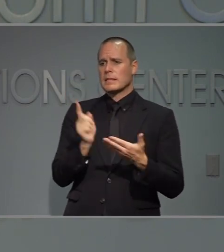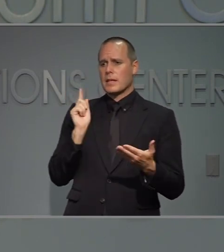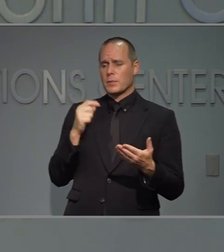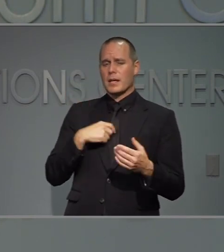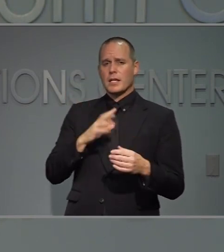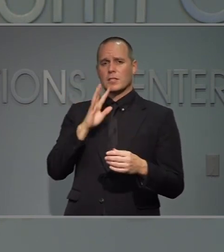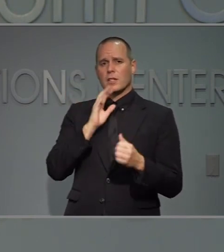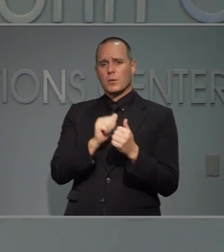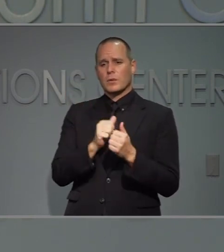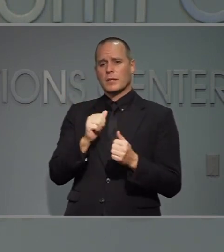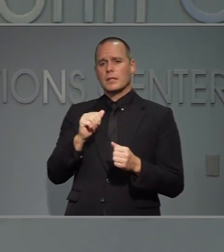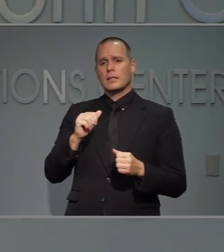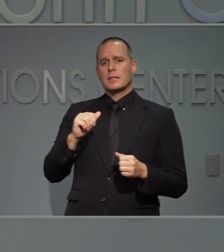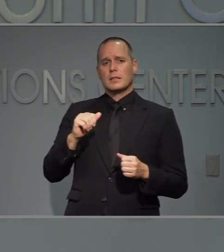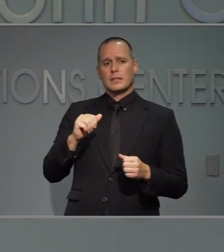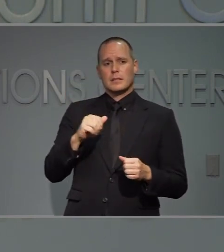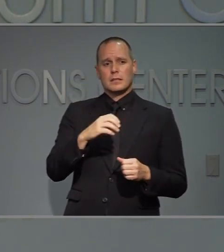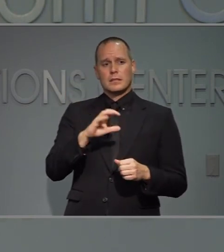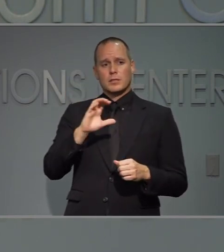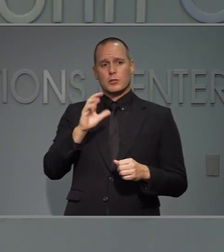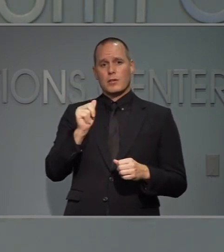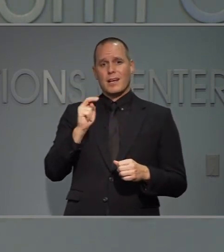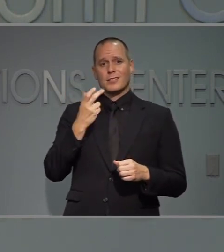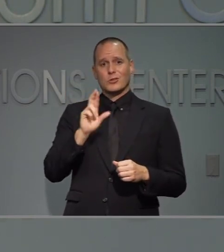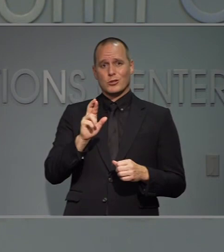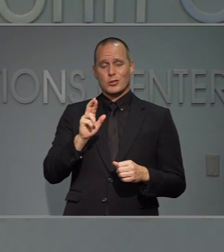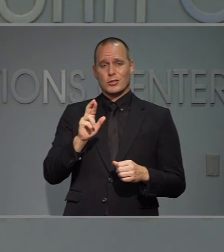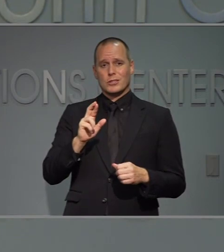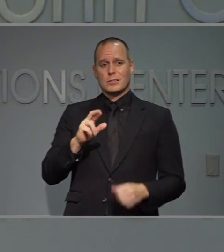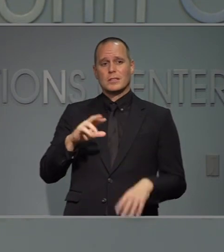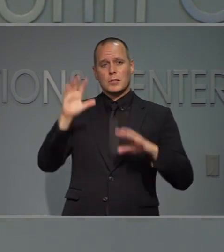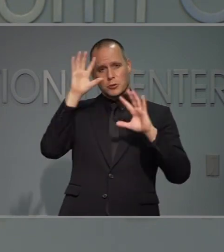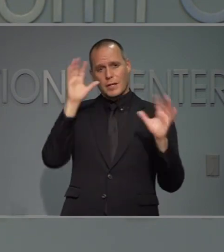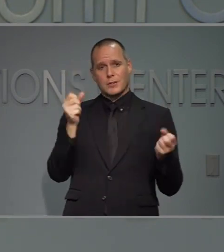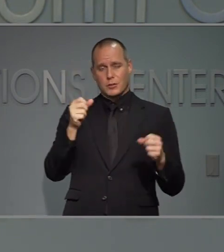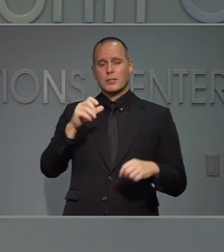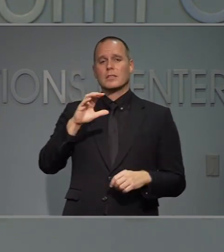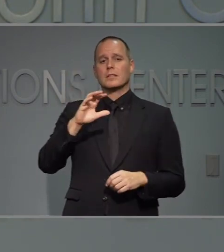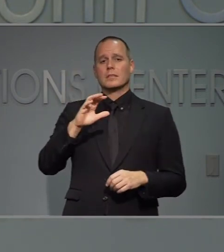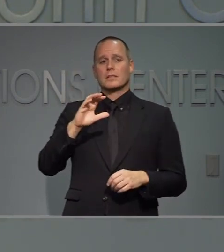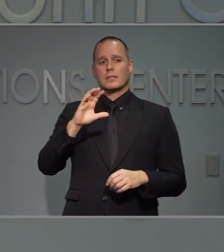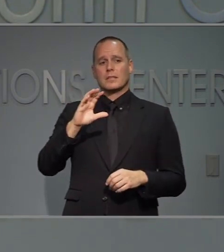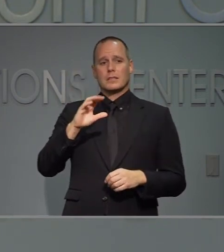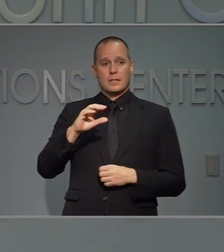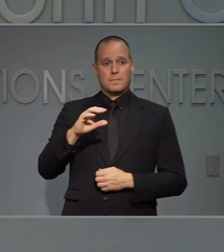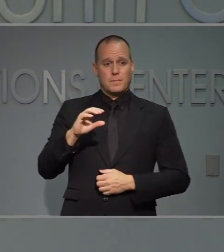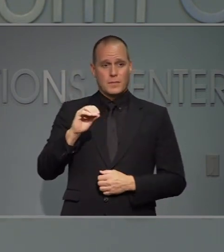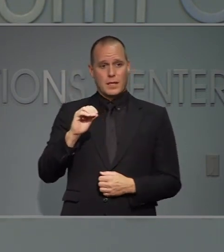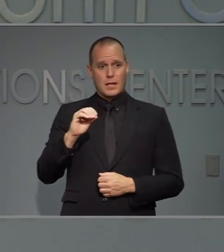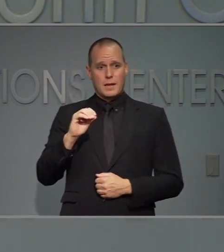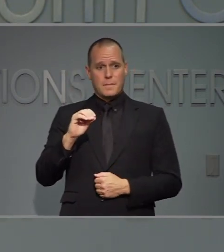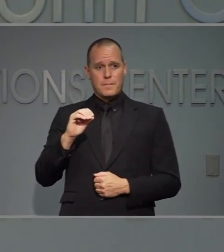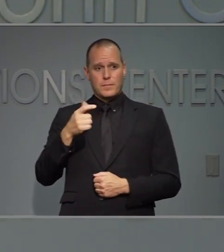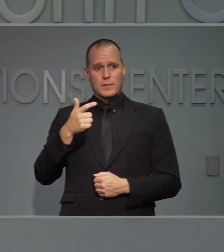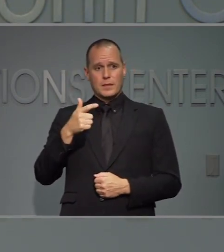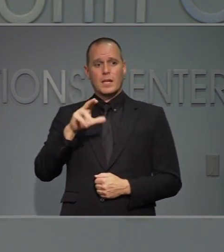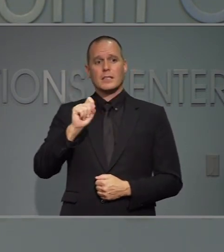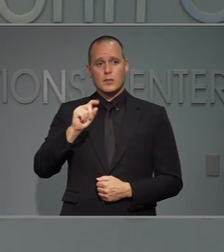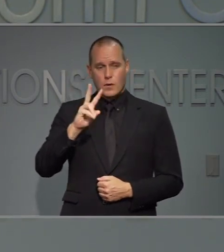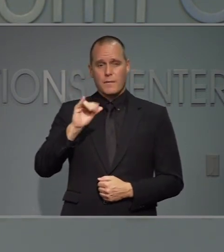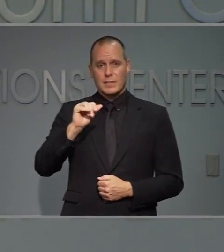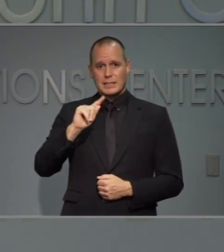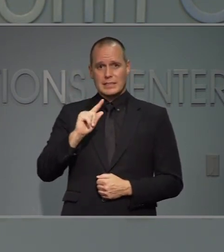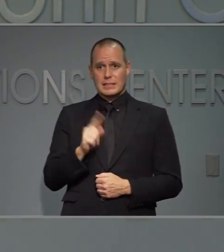Hablamos con el canciller a casco de o como se iba a ver este este otoño y dijo que había estado